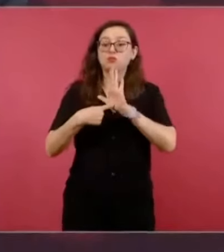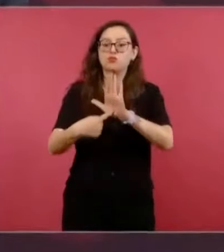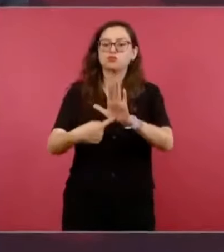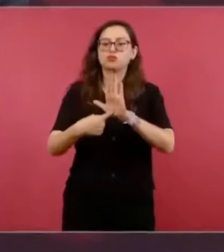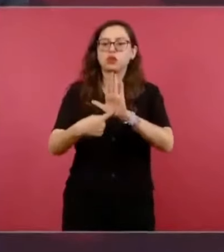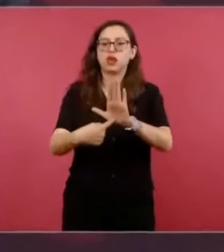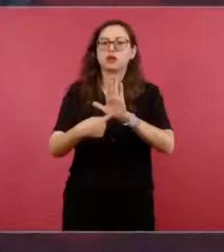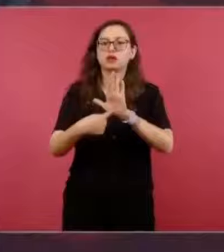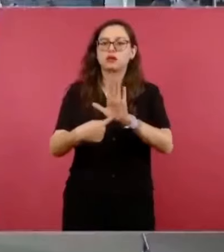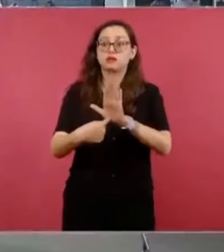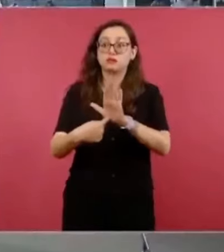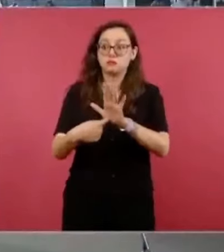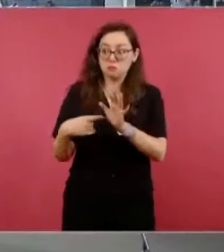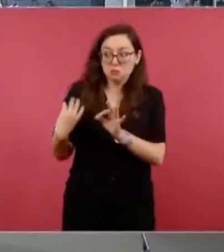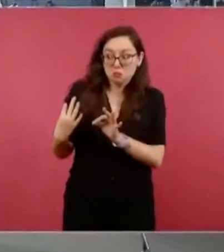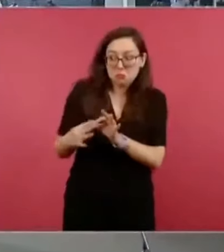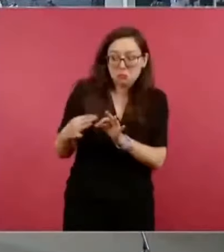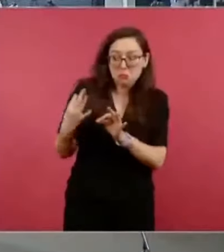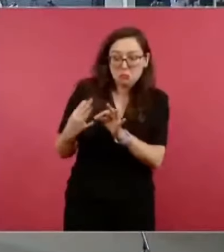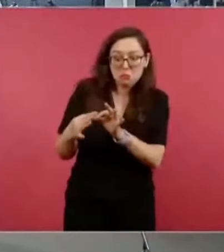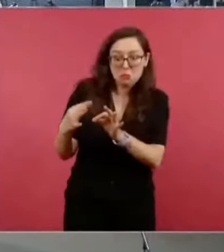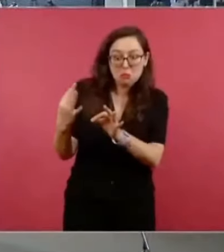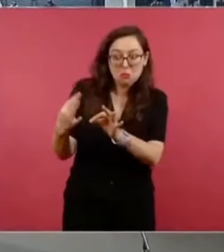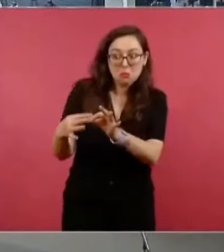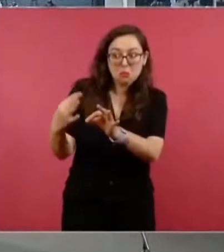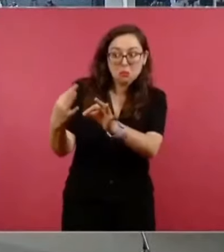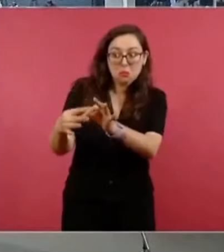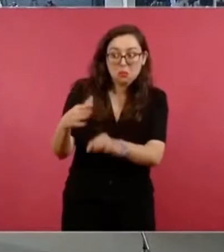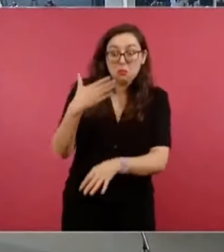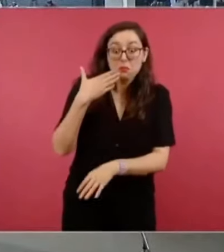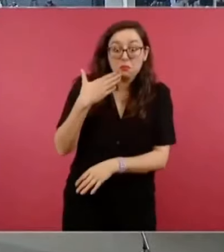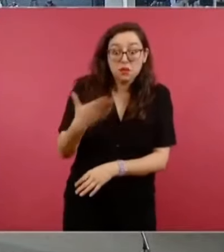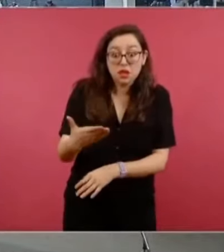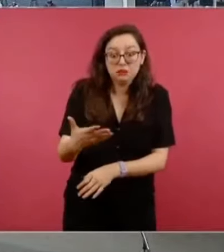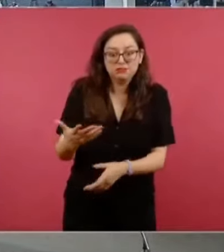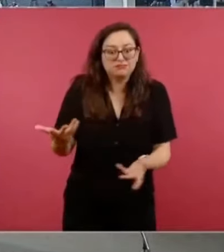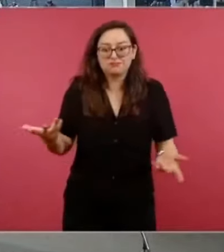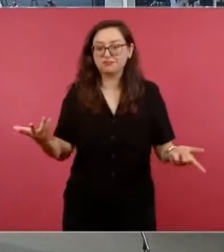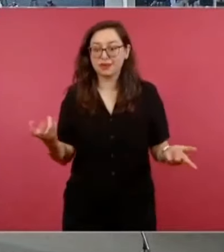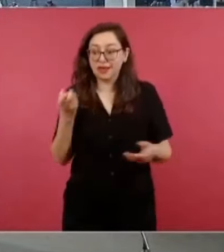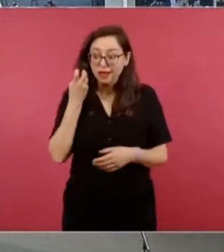Entonces, mi reconocimiento a las Fuerzas Armadas